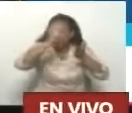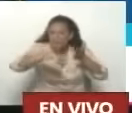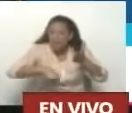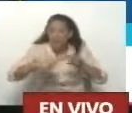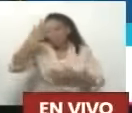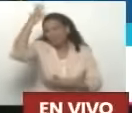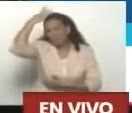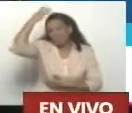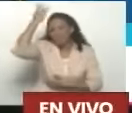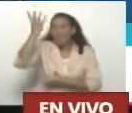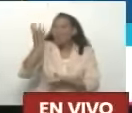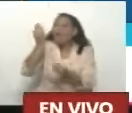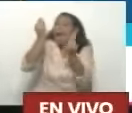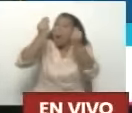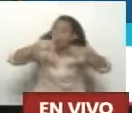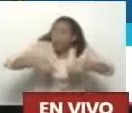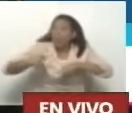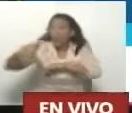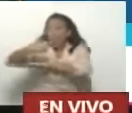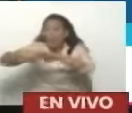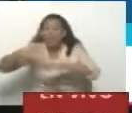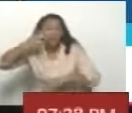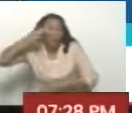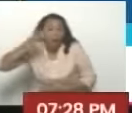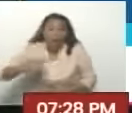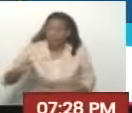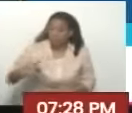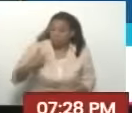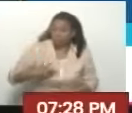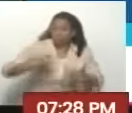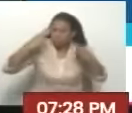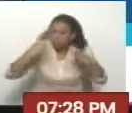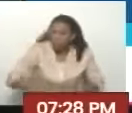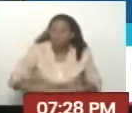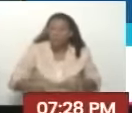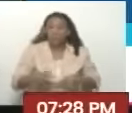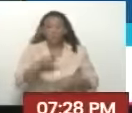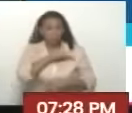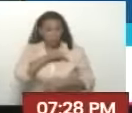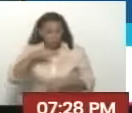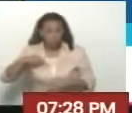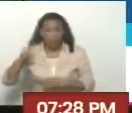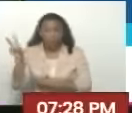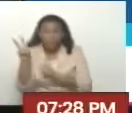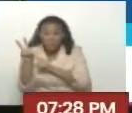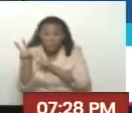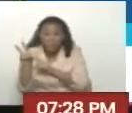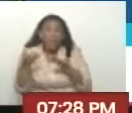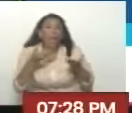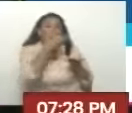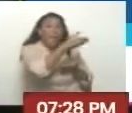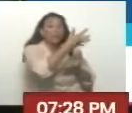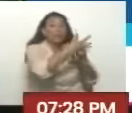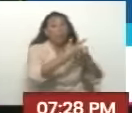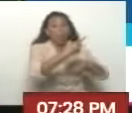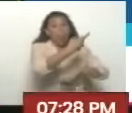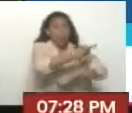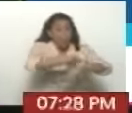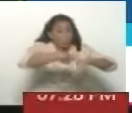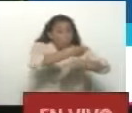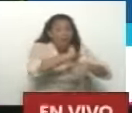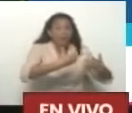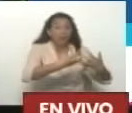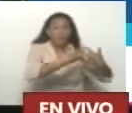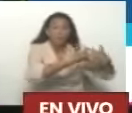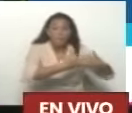Negociado De gobierno a gobierno Nosotros Gobierno bolivariano Ellos gobierno Del presidente Joe